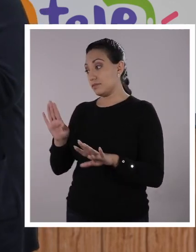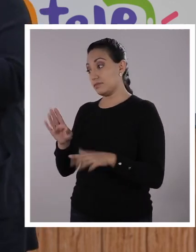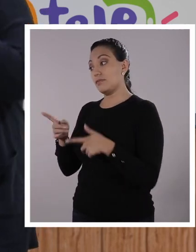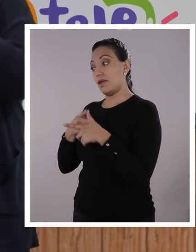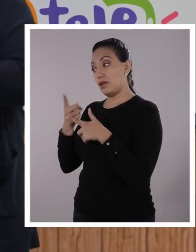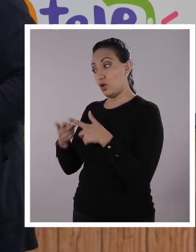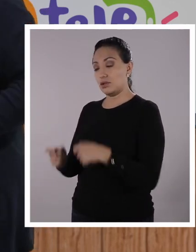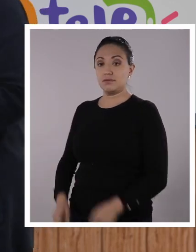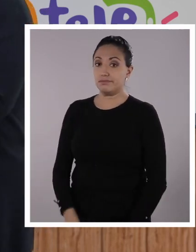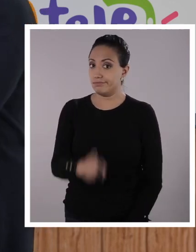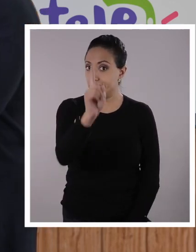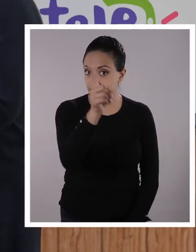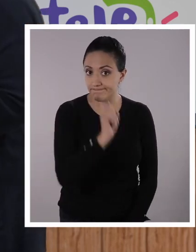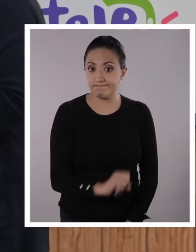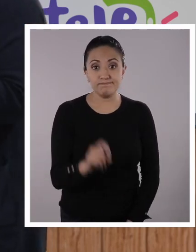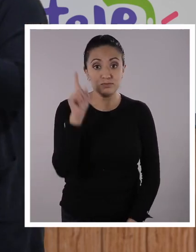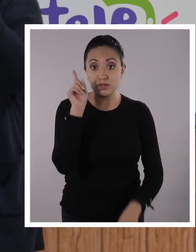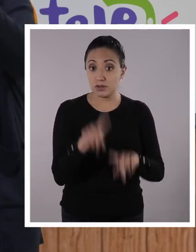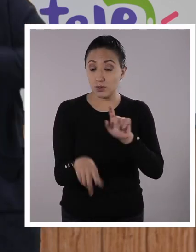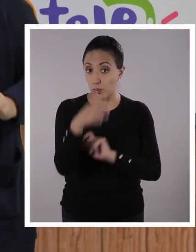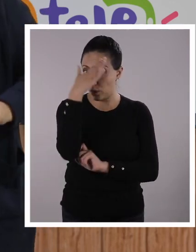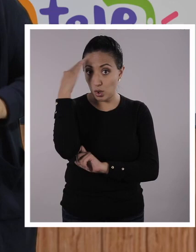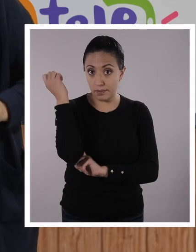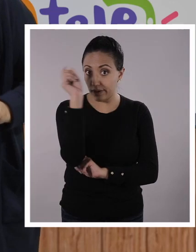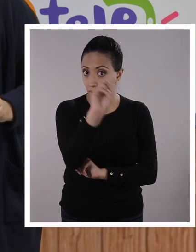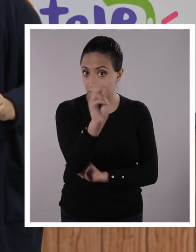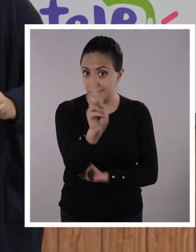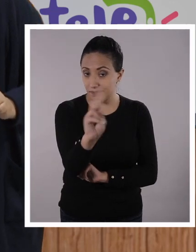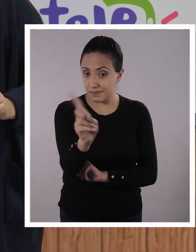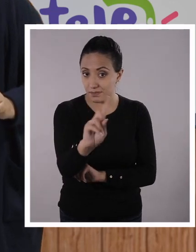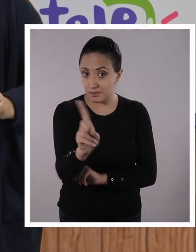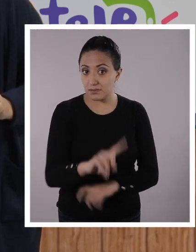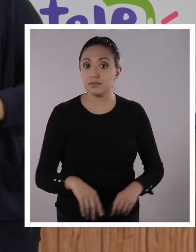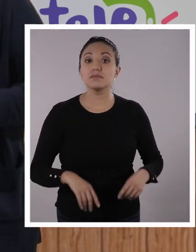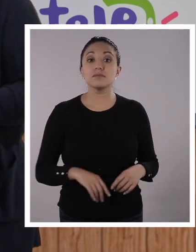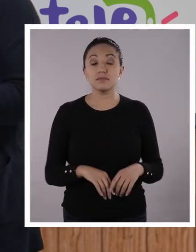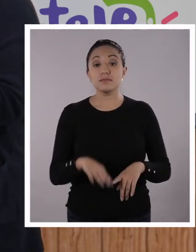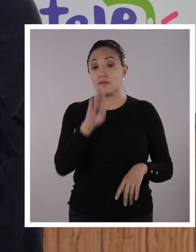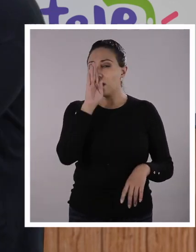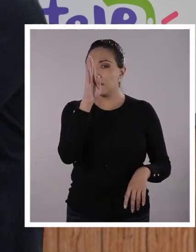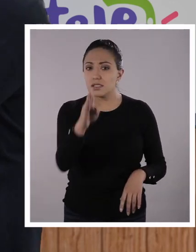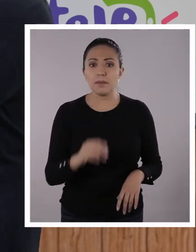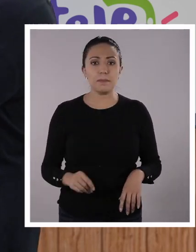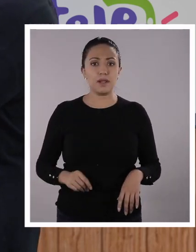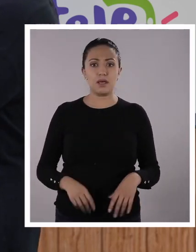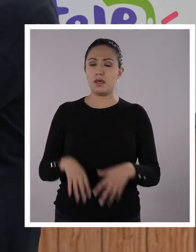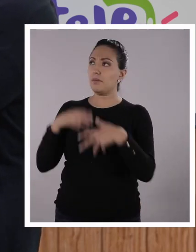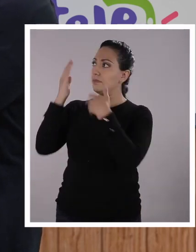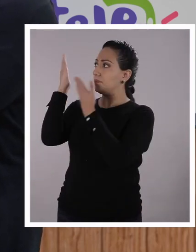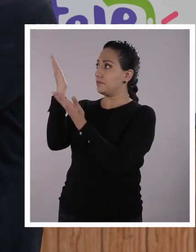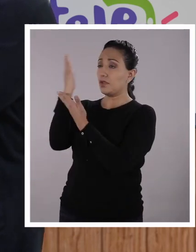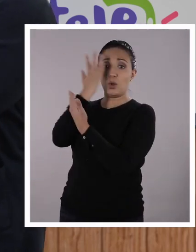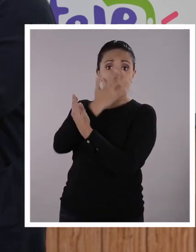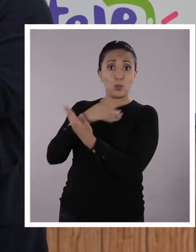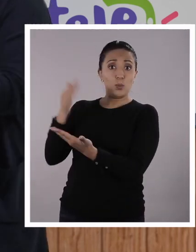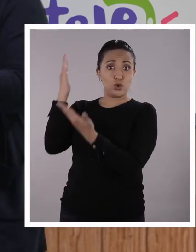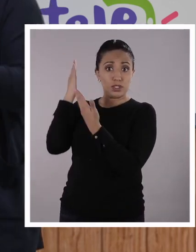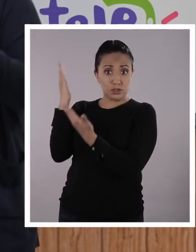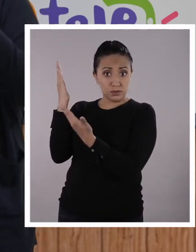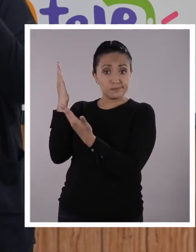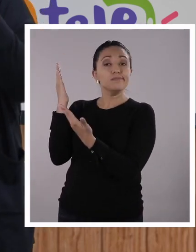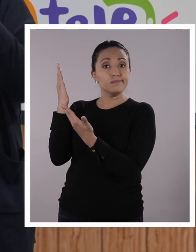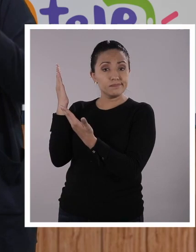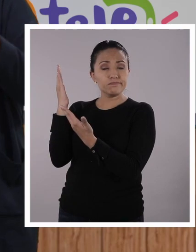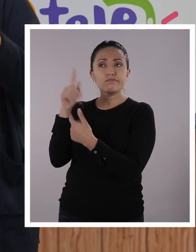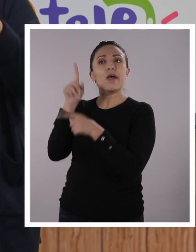Santi, algo que no te puedes olvidar a partir de ahora, y ustedes chicos y chicas también en casa, es que cuando vemos una obra tan bonita como esta,